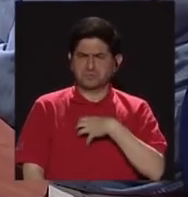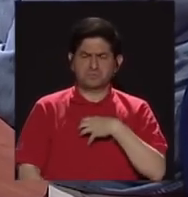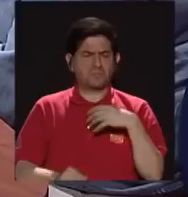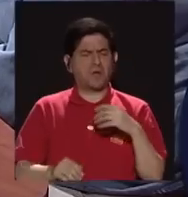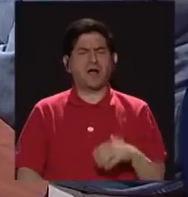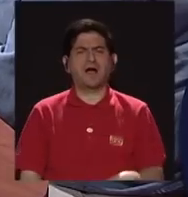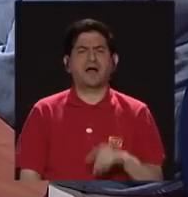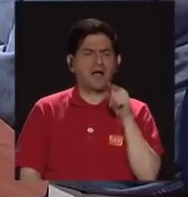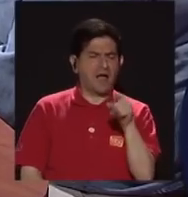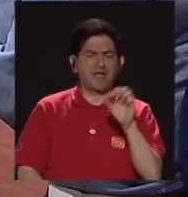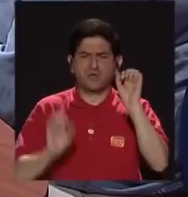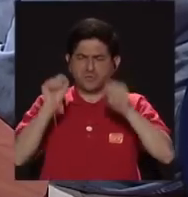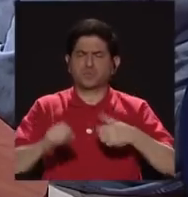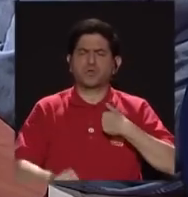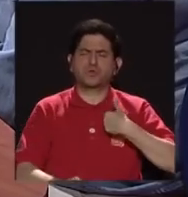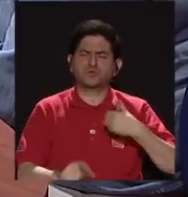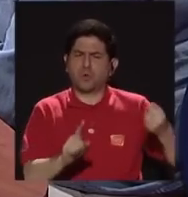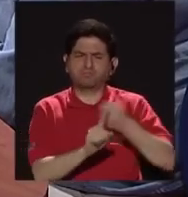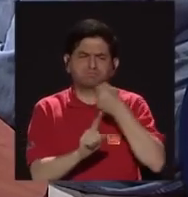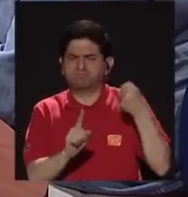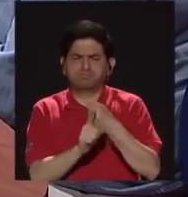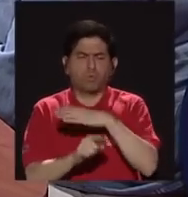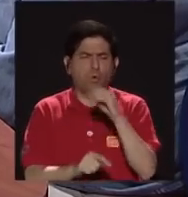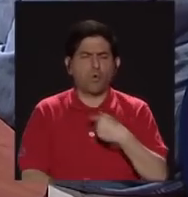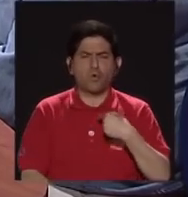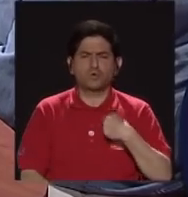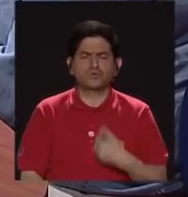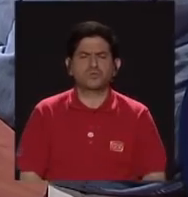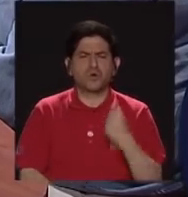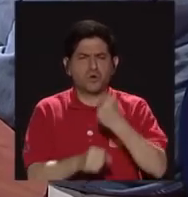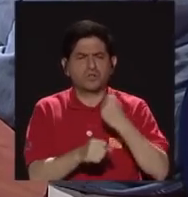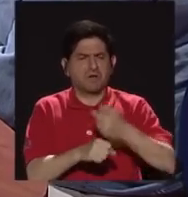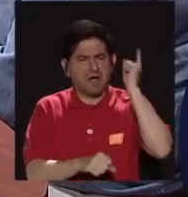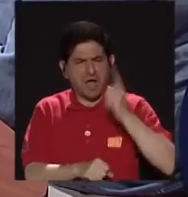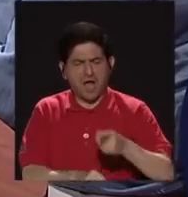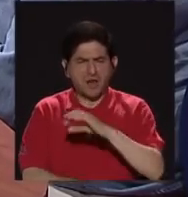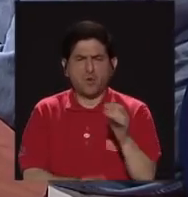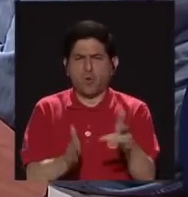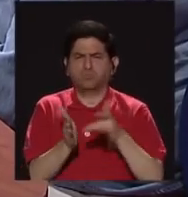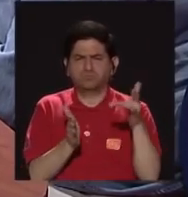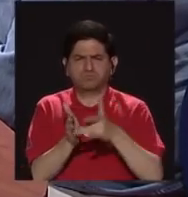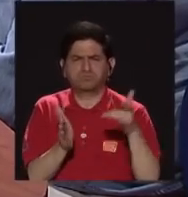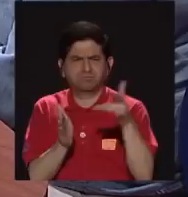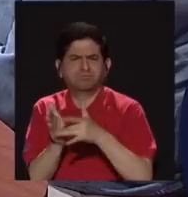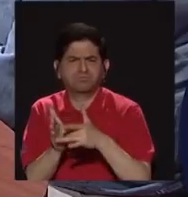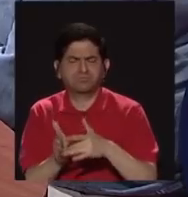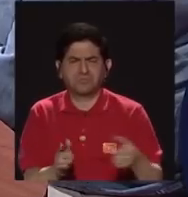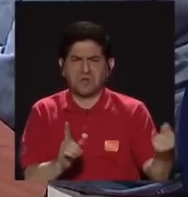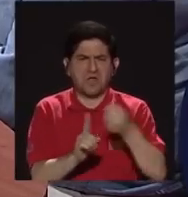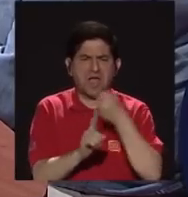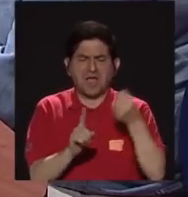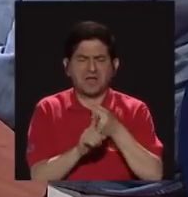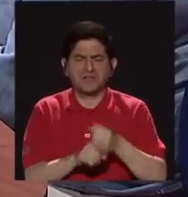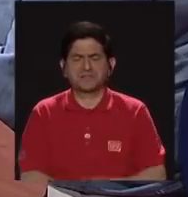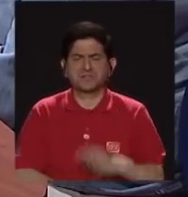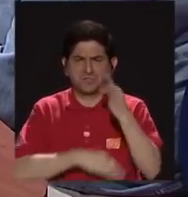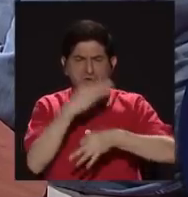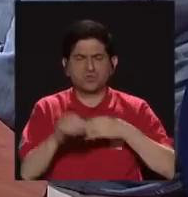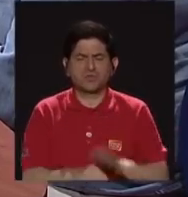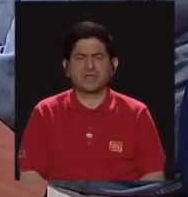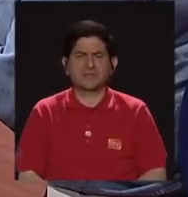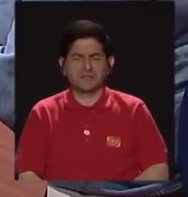los pueden maltratar, ponerlos a trabajar, explotarlos, agredirlos sexualmente,